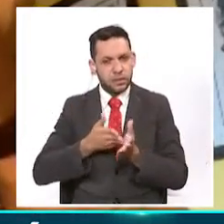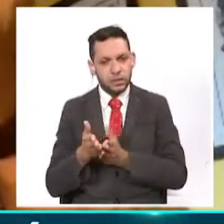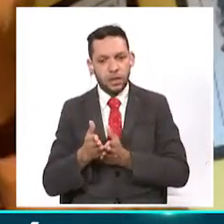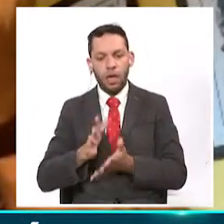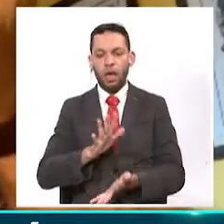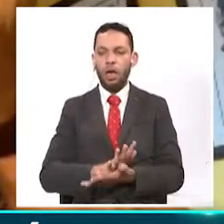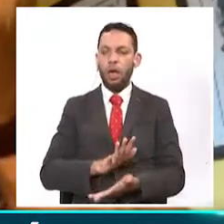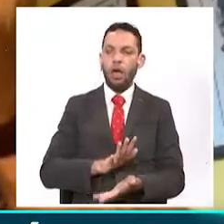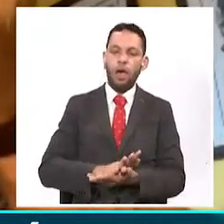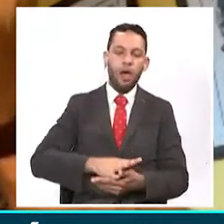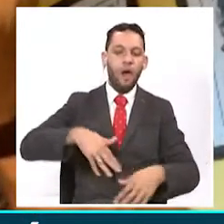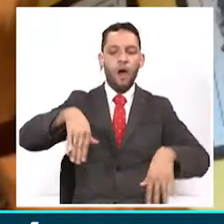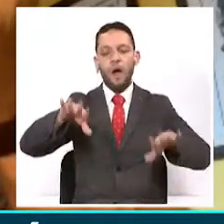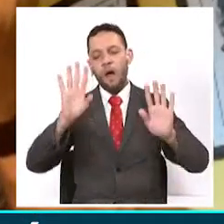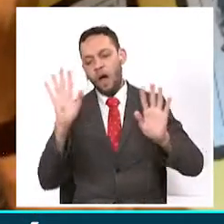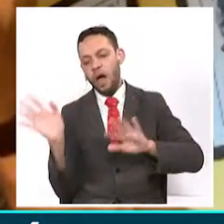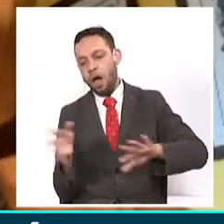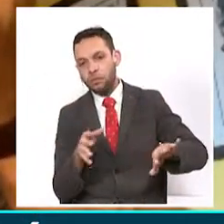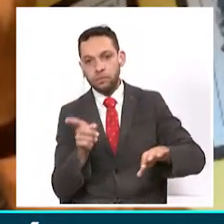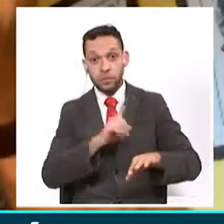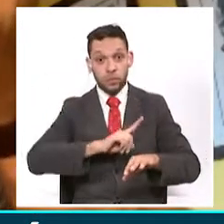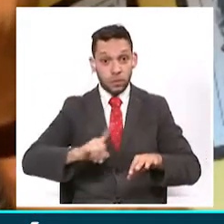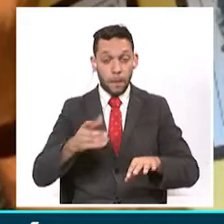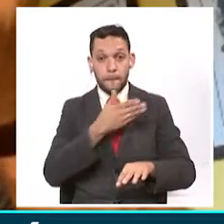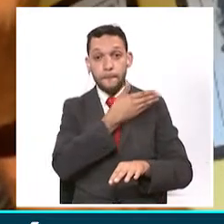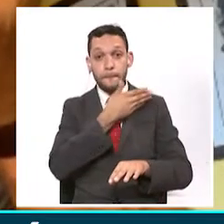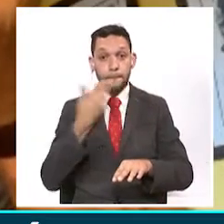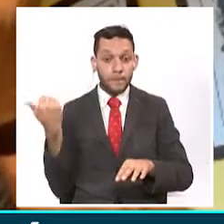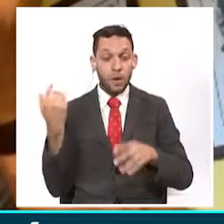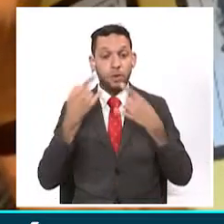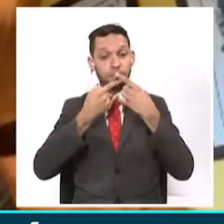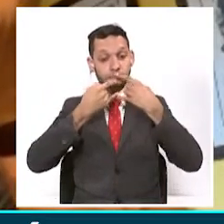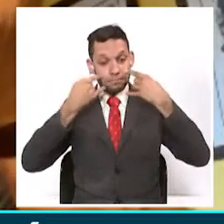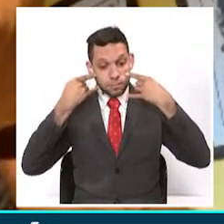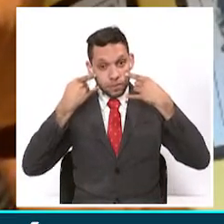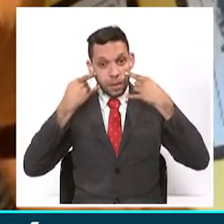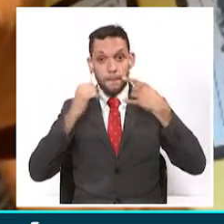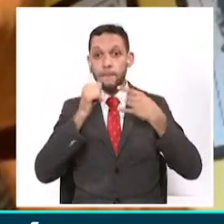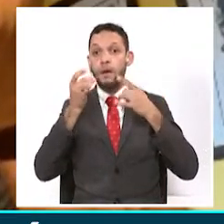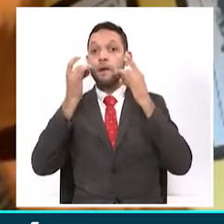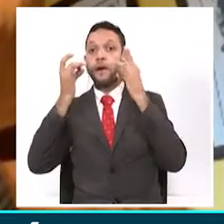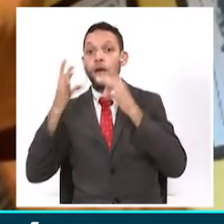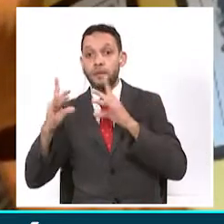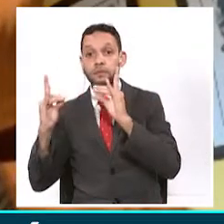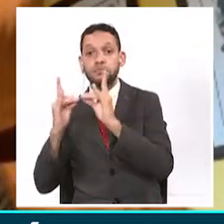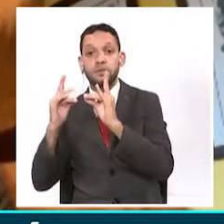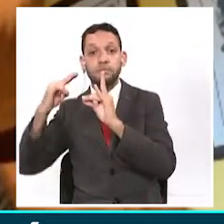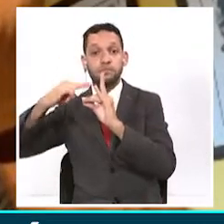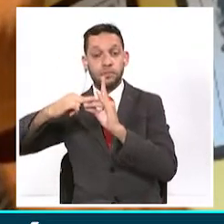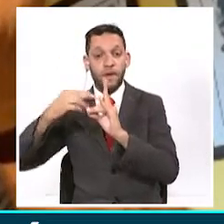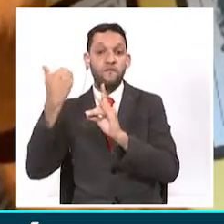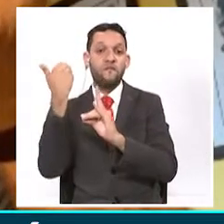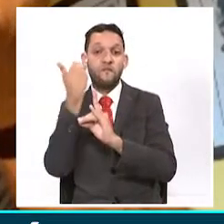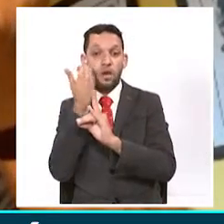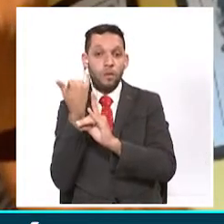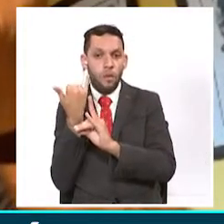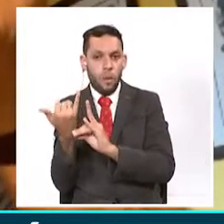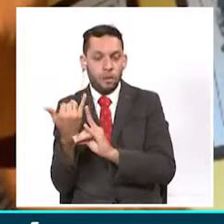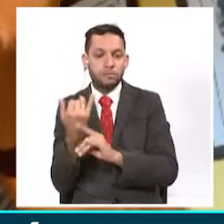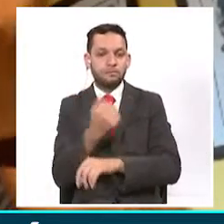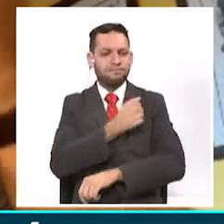olvido. Es mejor estar uno con una mascarilla que estar entubado. Por favor, paisanos, queridos